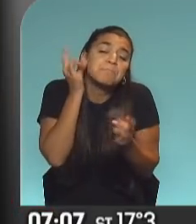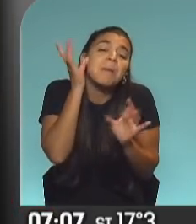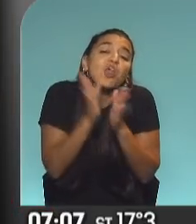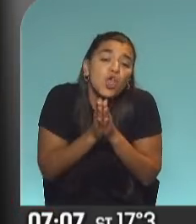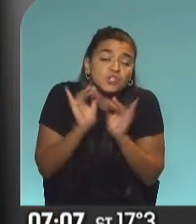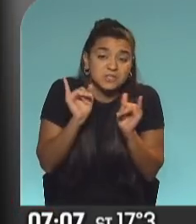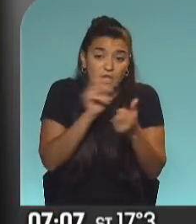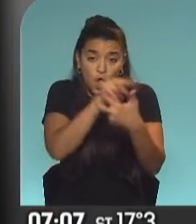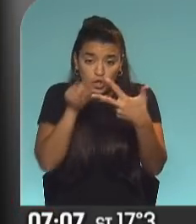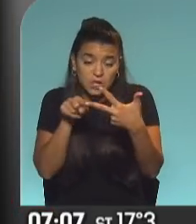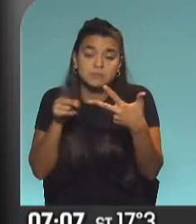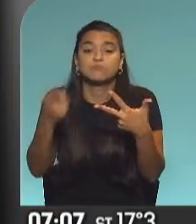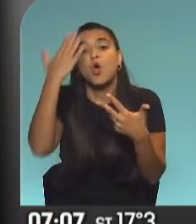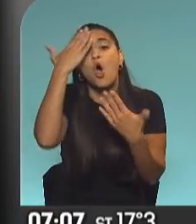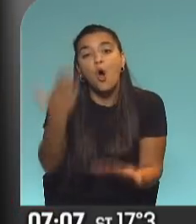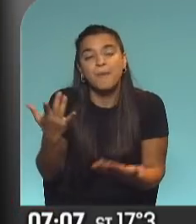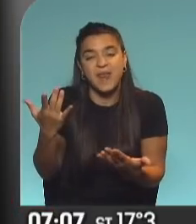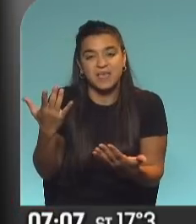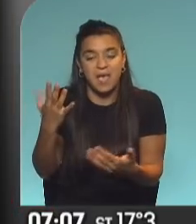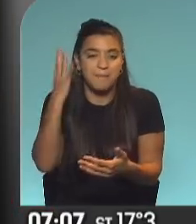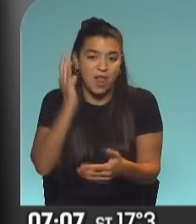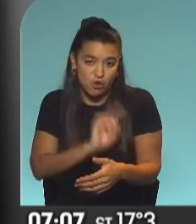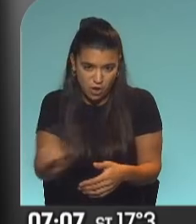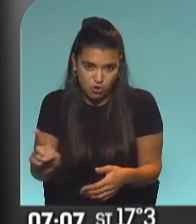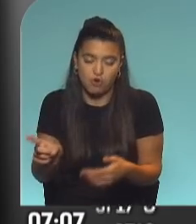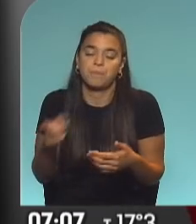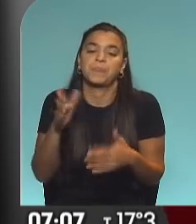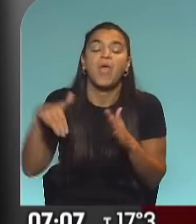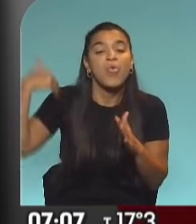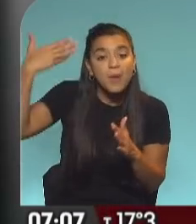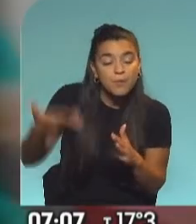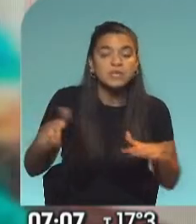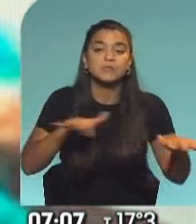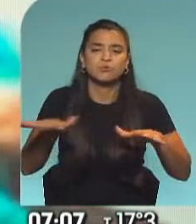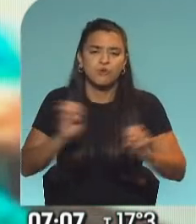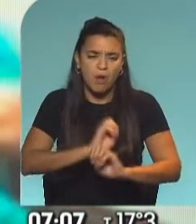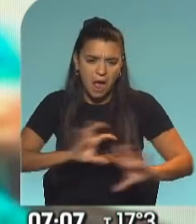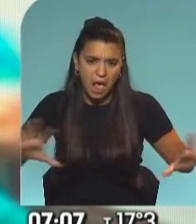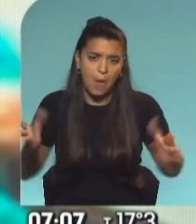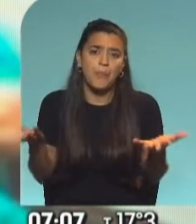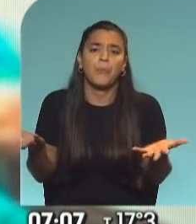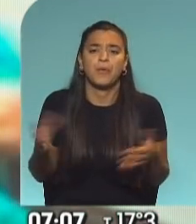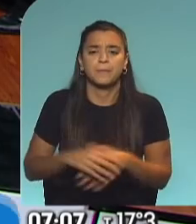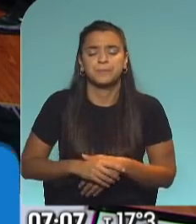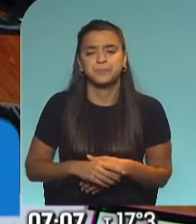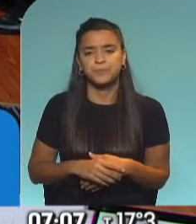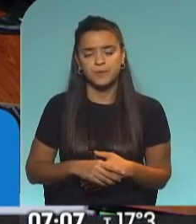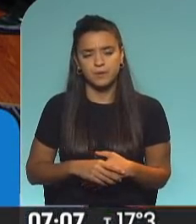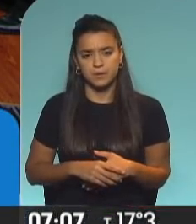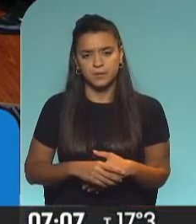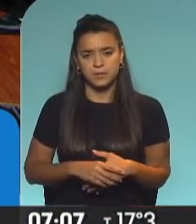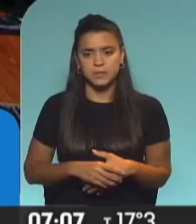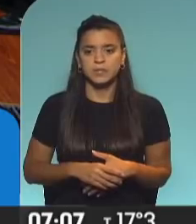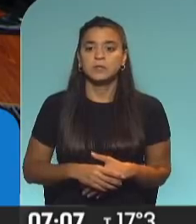en principio por el no homenaje a Maradona y después por la situación grave, que tampoco tenía ningún tipo de